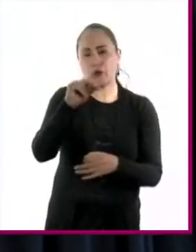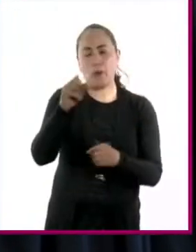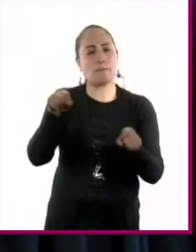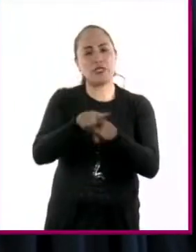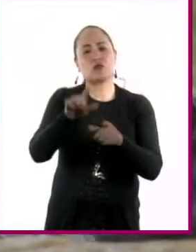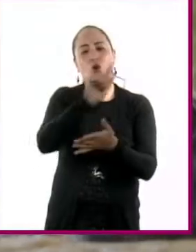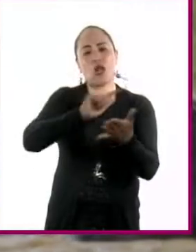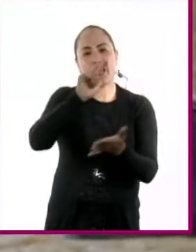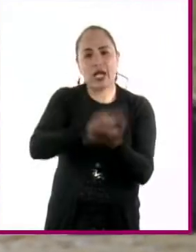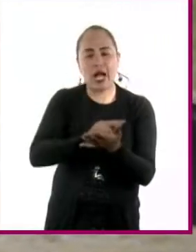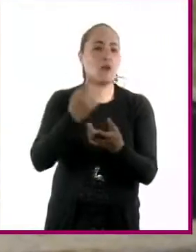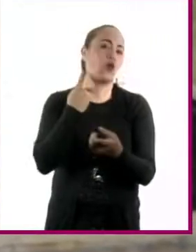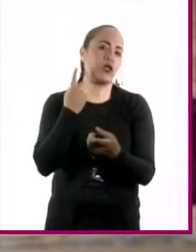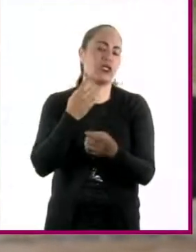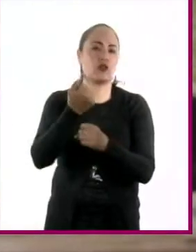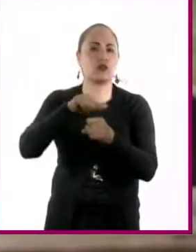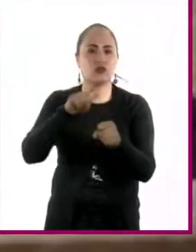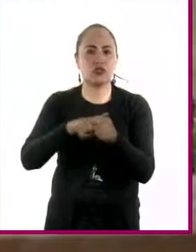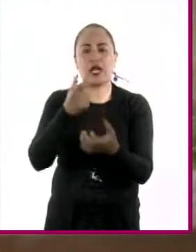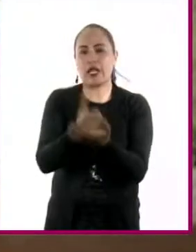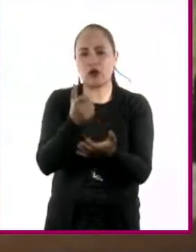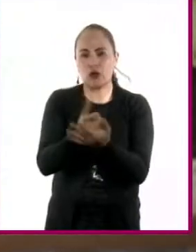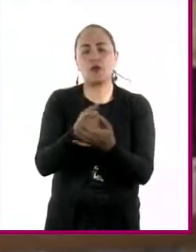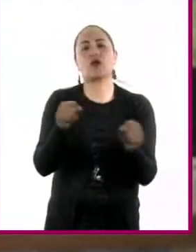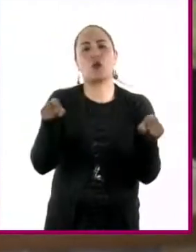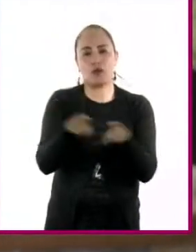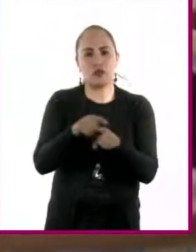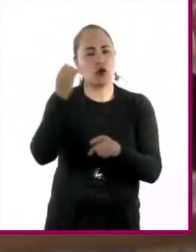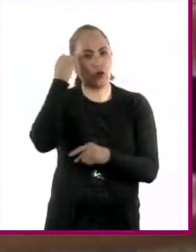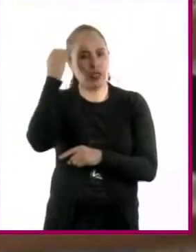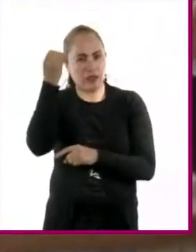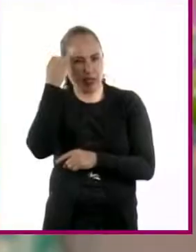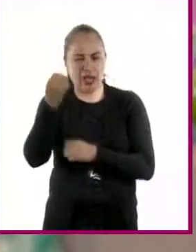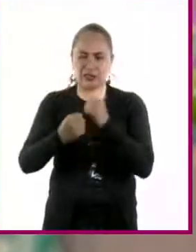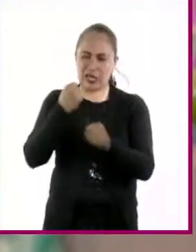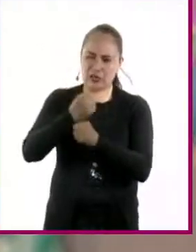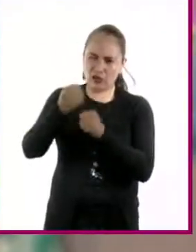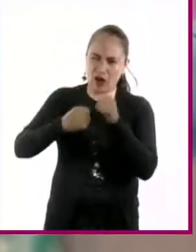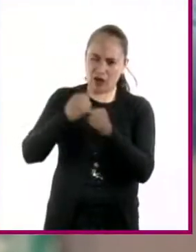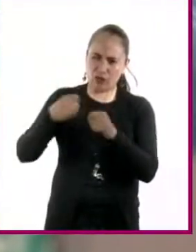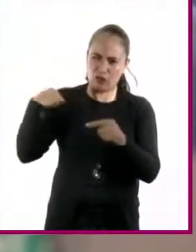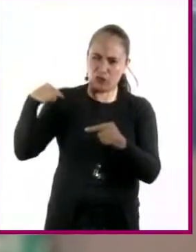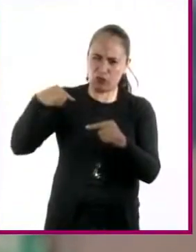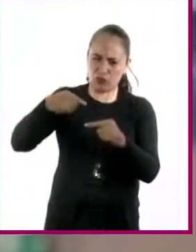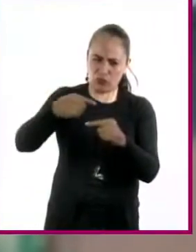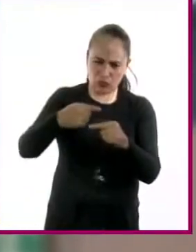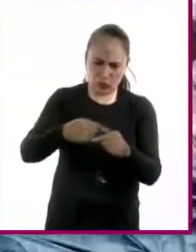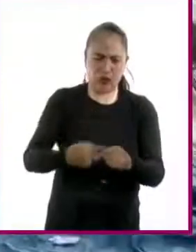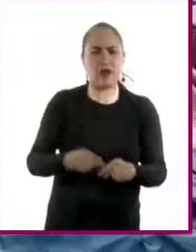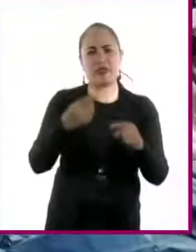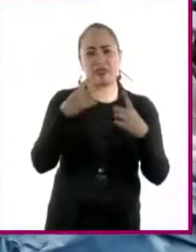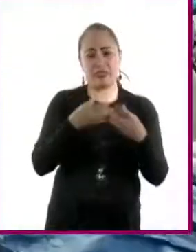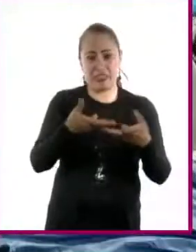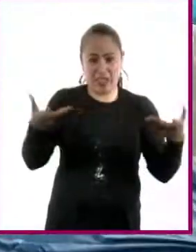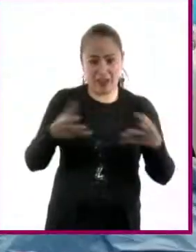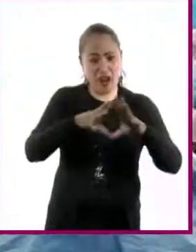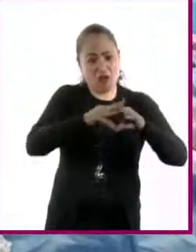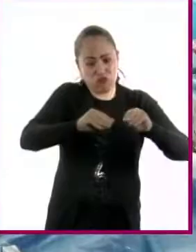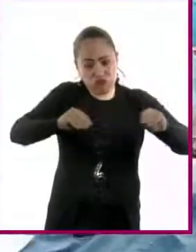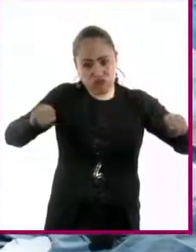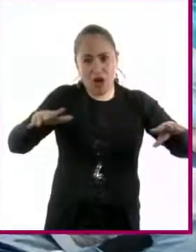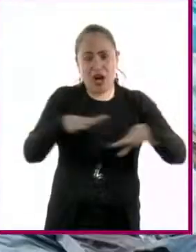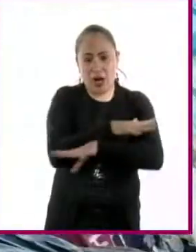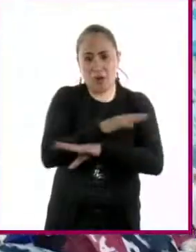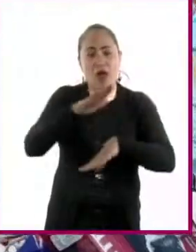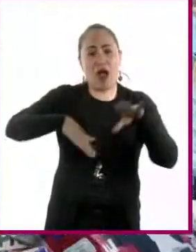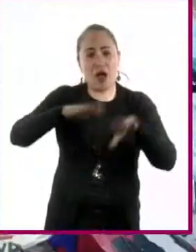legal, político, social y económico y las ideas que por cientos de años han impulsado la desertificación de la tierra. Algunas veces por